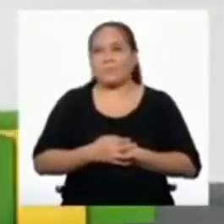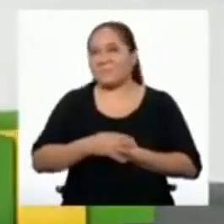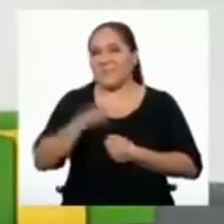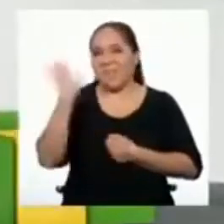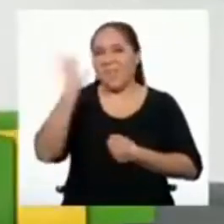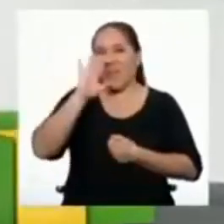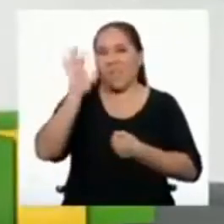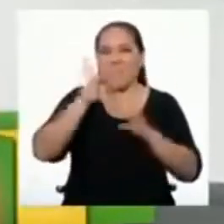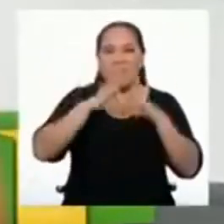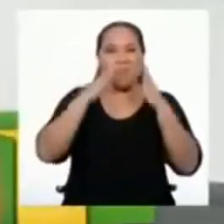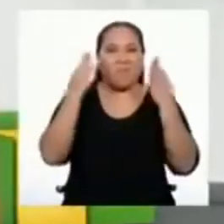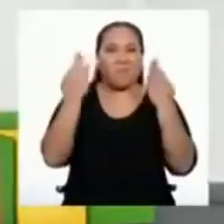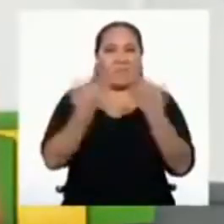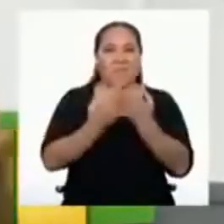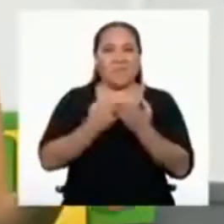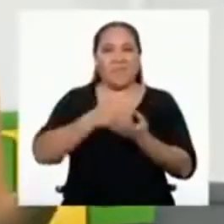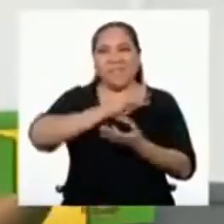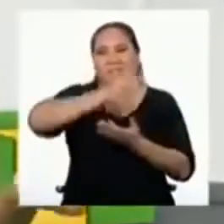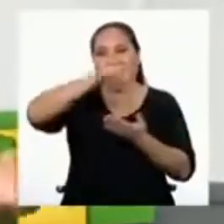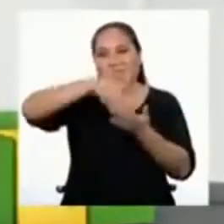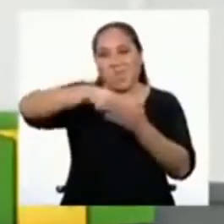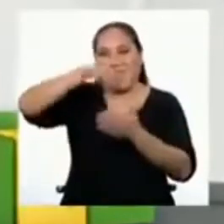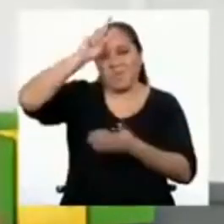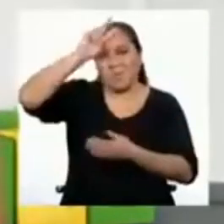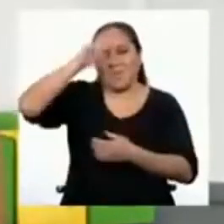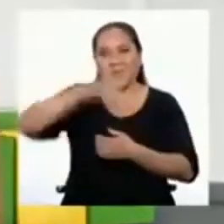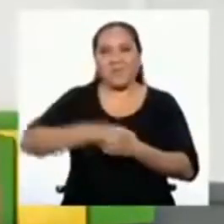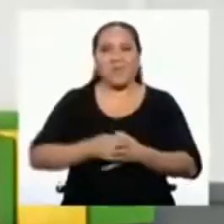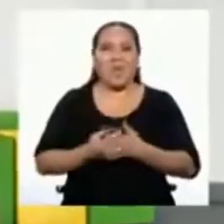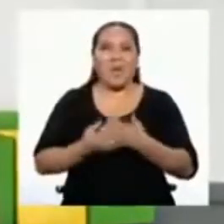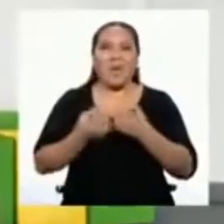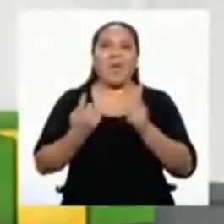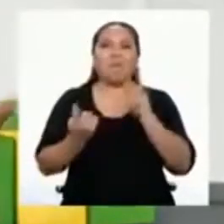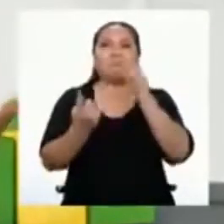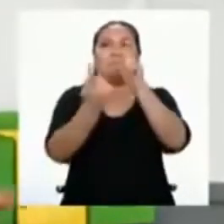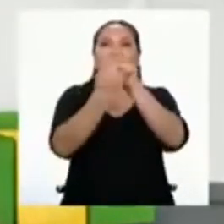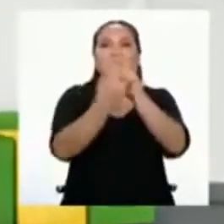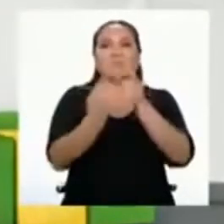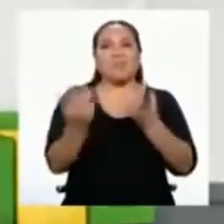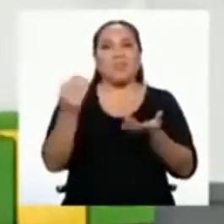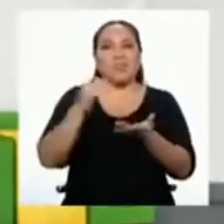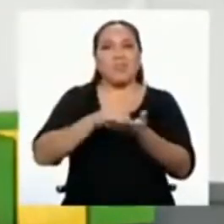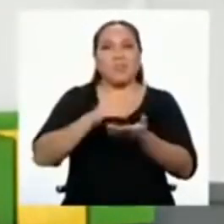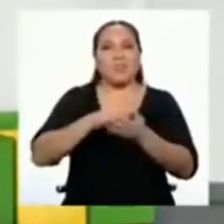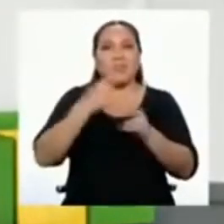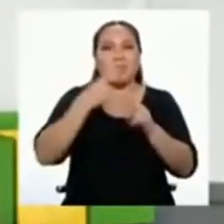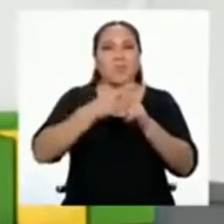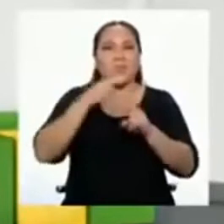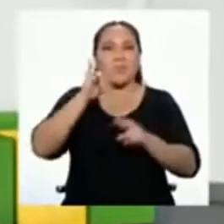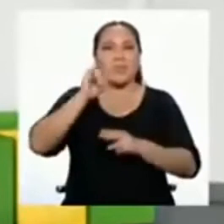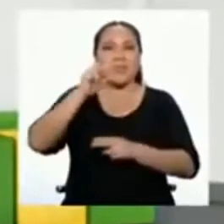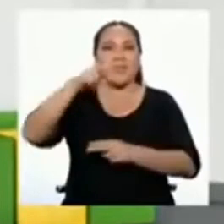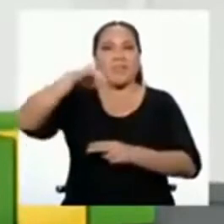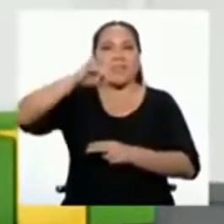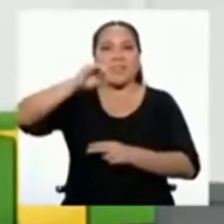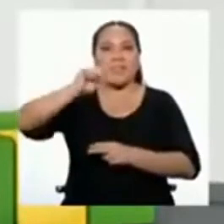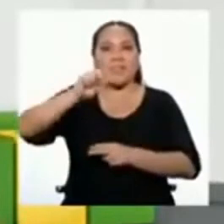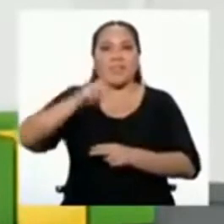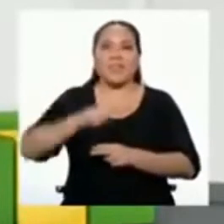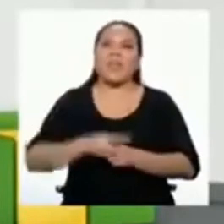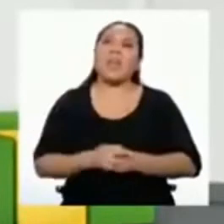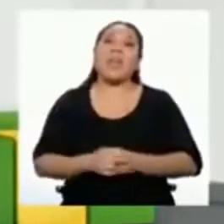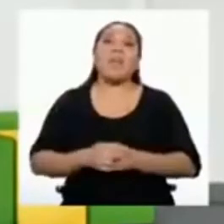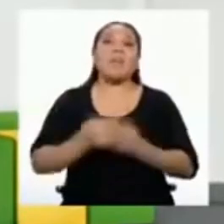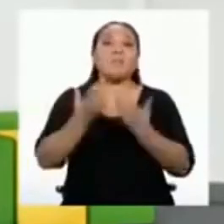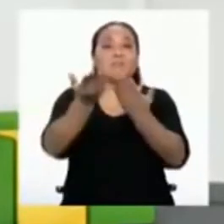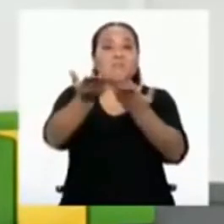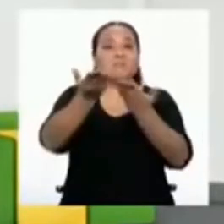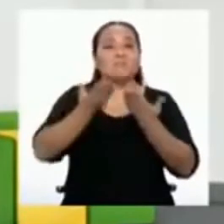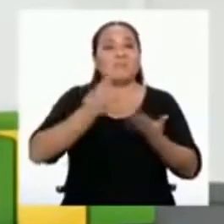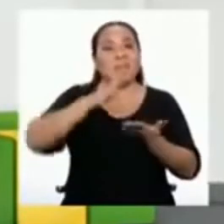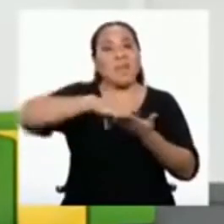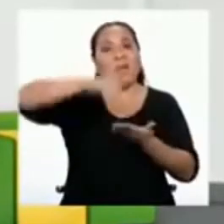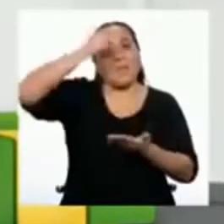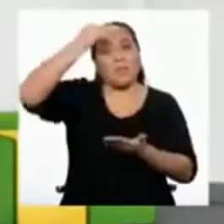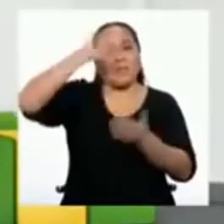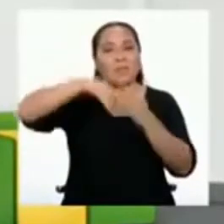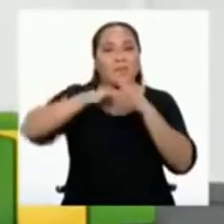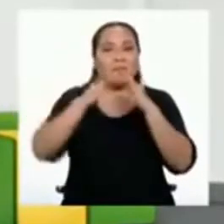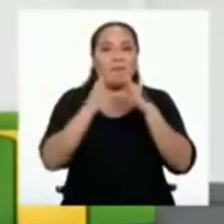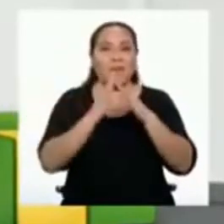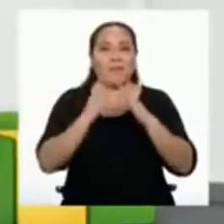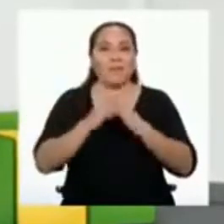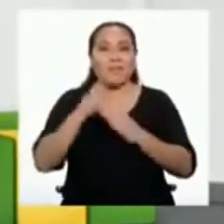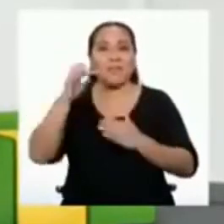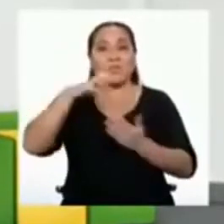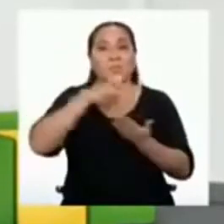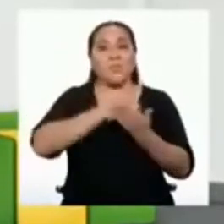Hola familias de todo el Perú, nos encontramos otra vez. Mi nombre es Yanira Dávila y quiero darles una cordial bienvenida a Aprendo en Casa,